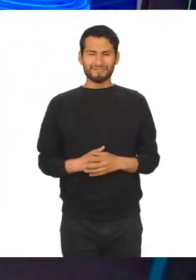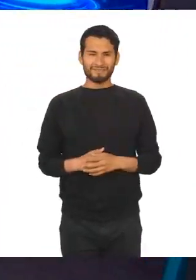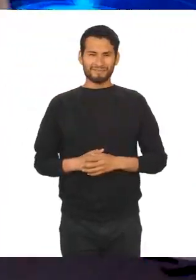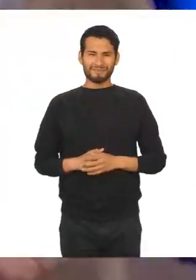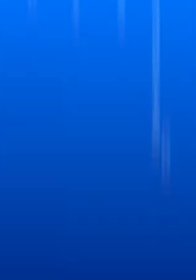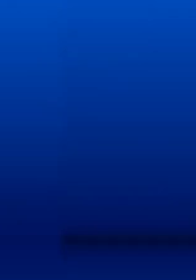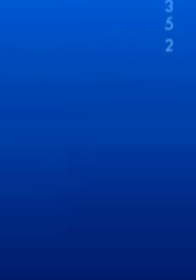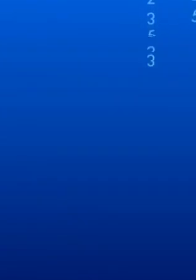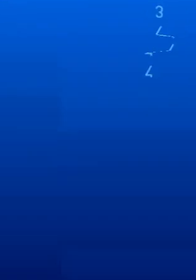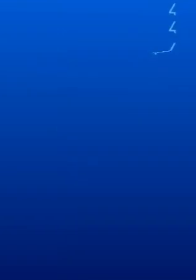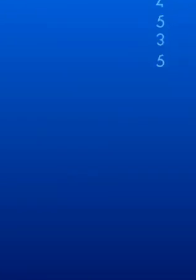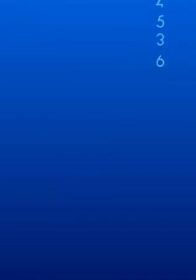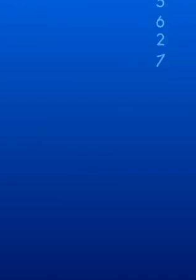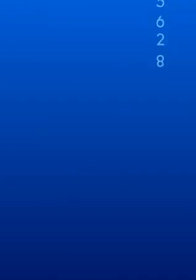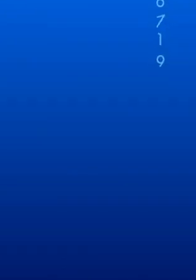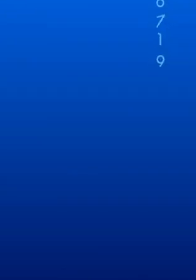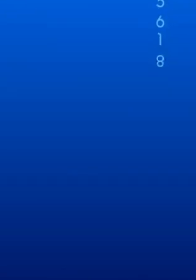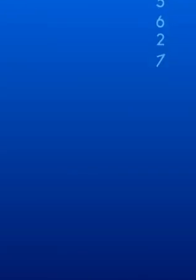estadísticos!